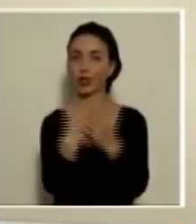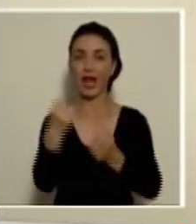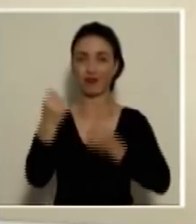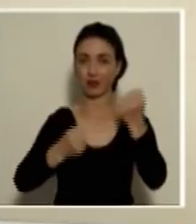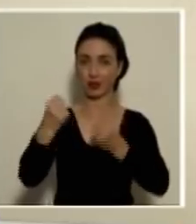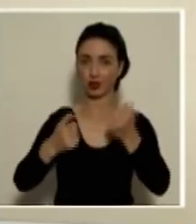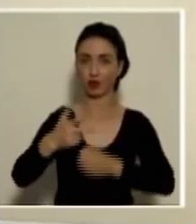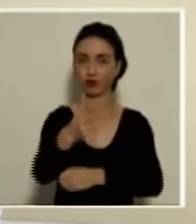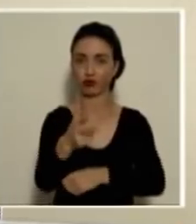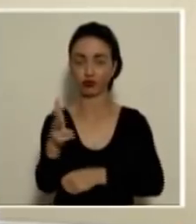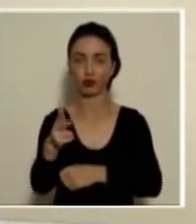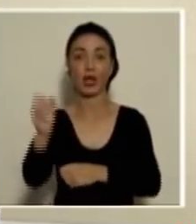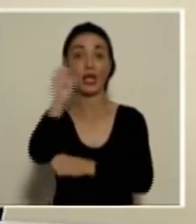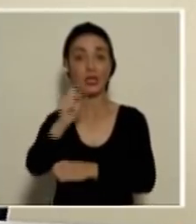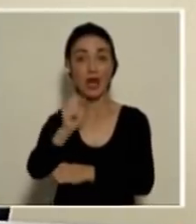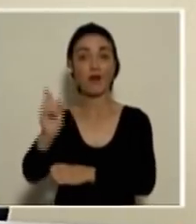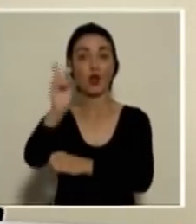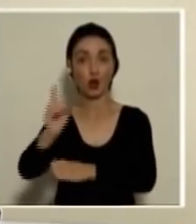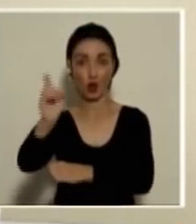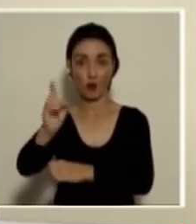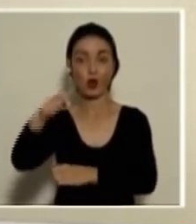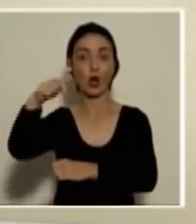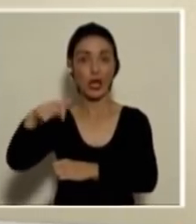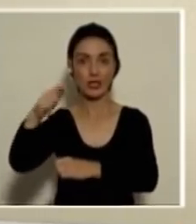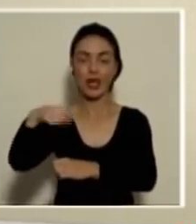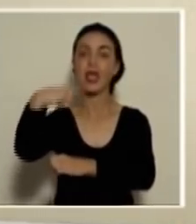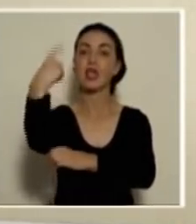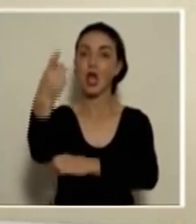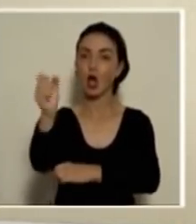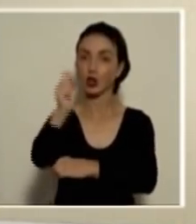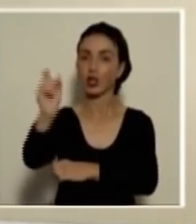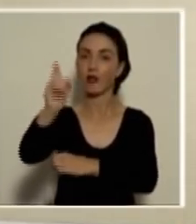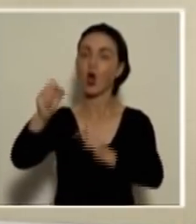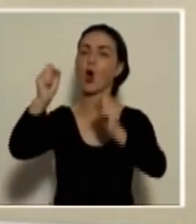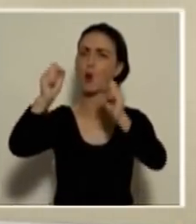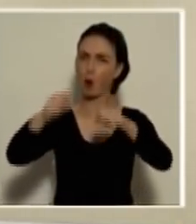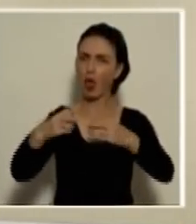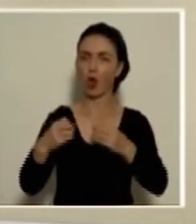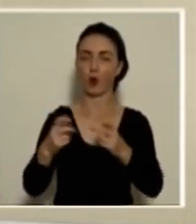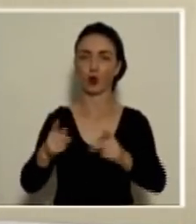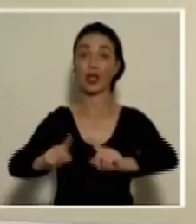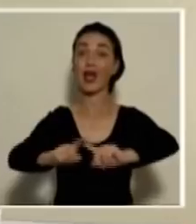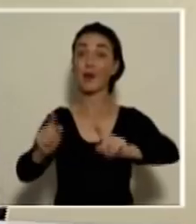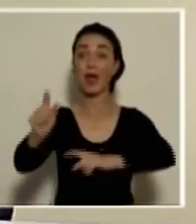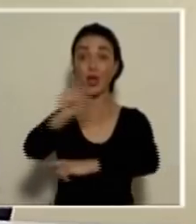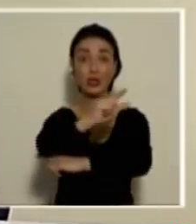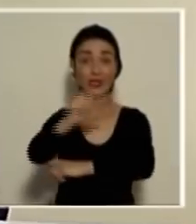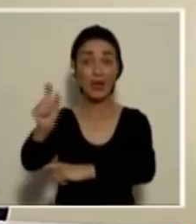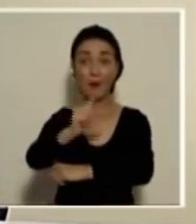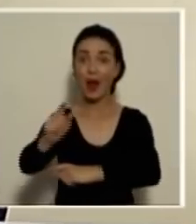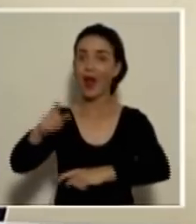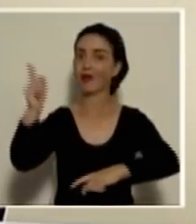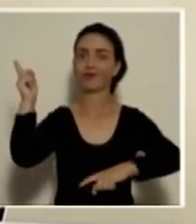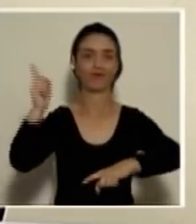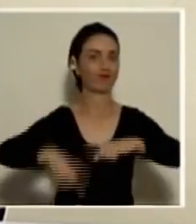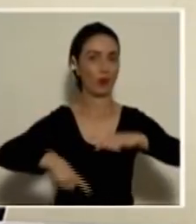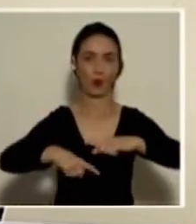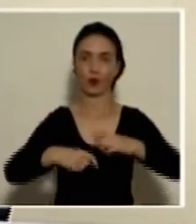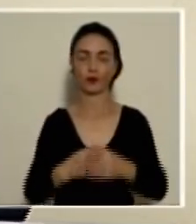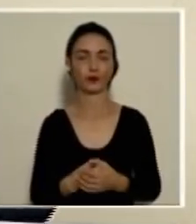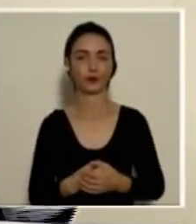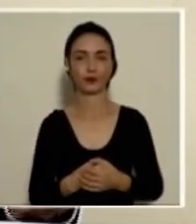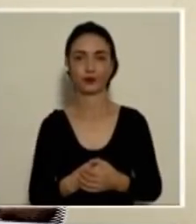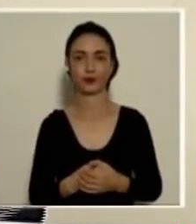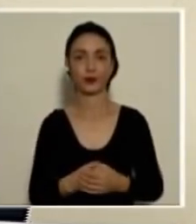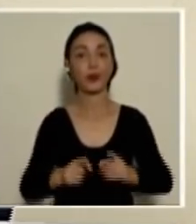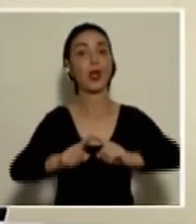Entonces, fines de semana, este y el próximo podrían tener esa posibilidad, pero en tres semanas no tienen esa posibilidad.